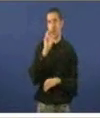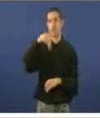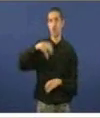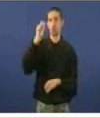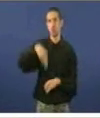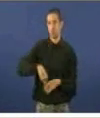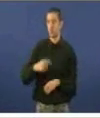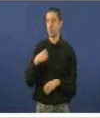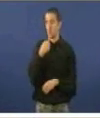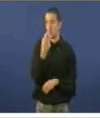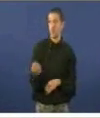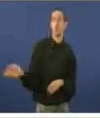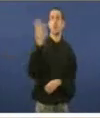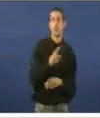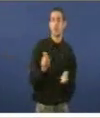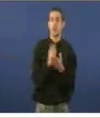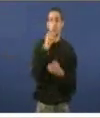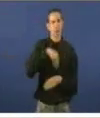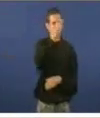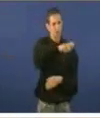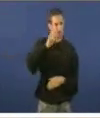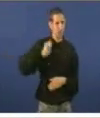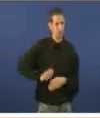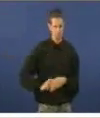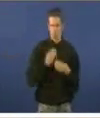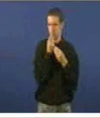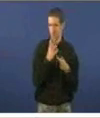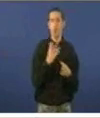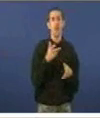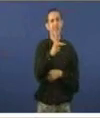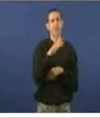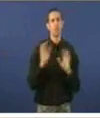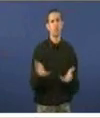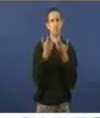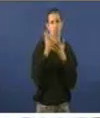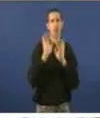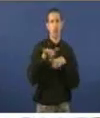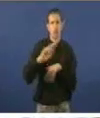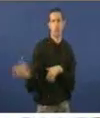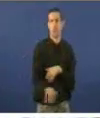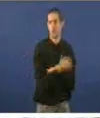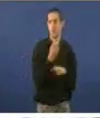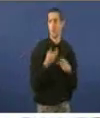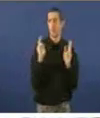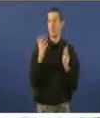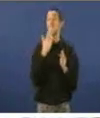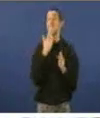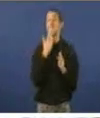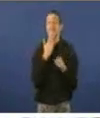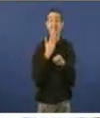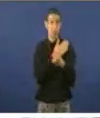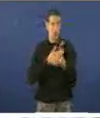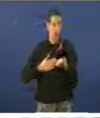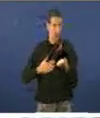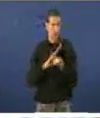Llevo a insistir, magníficos profesionais, dereito a manifestarse dentro da folga, e se ten que facer preguntas, a compañía ten mecanismos de